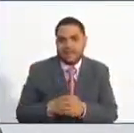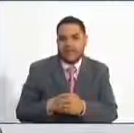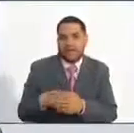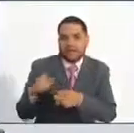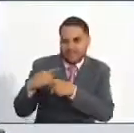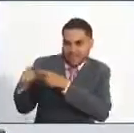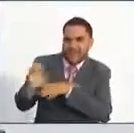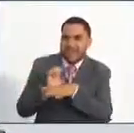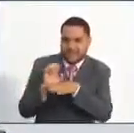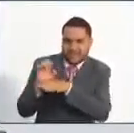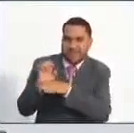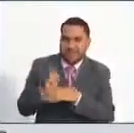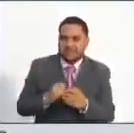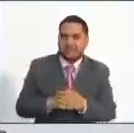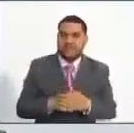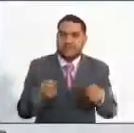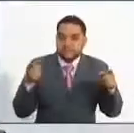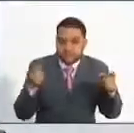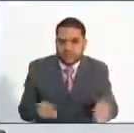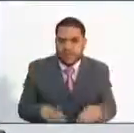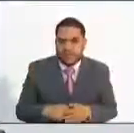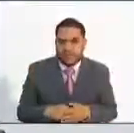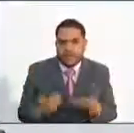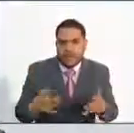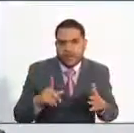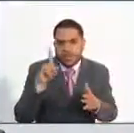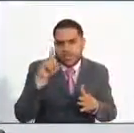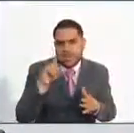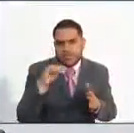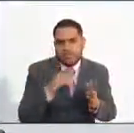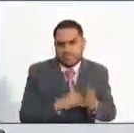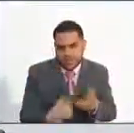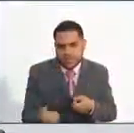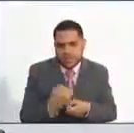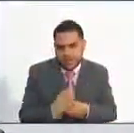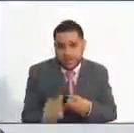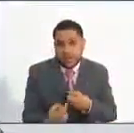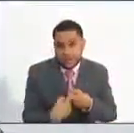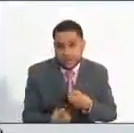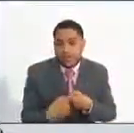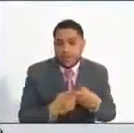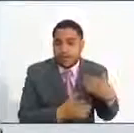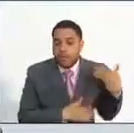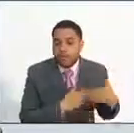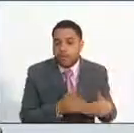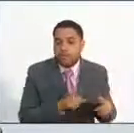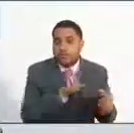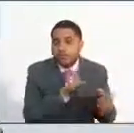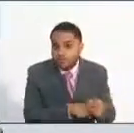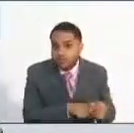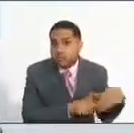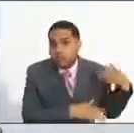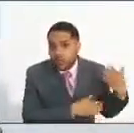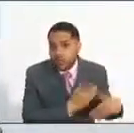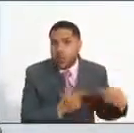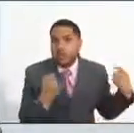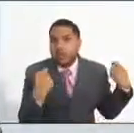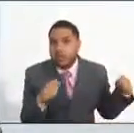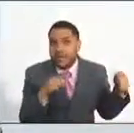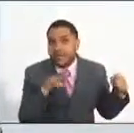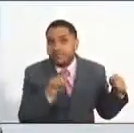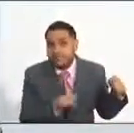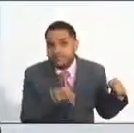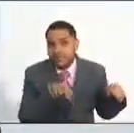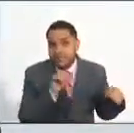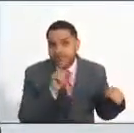Tenemos, en este momento, un poco más de 6 mil empleos que están en proceso de inscripciones y de venta de